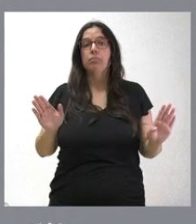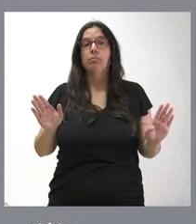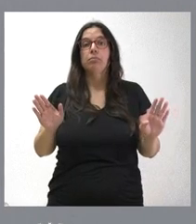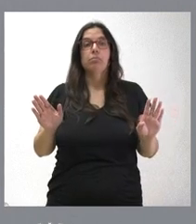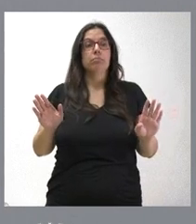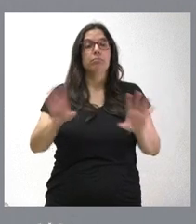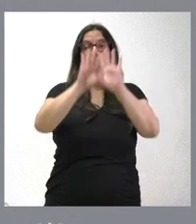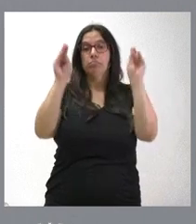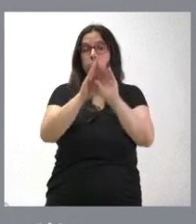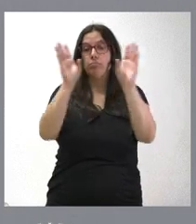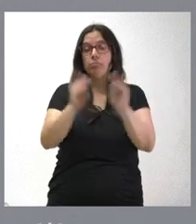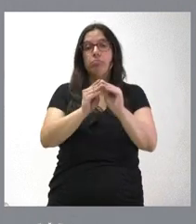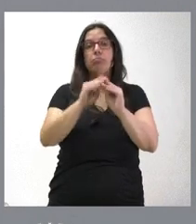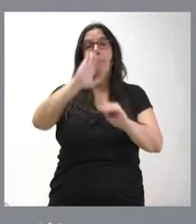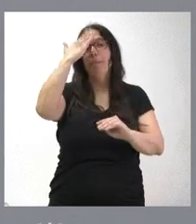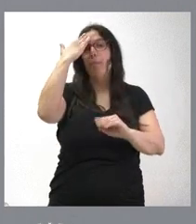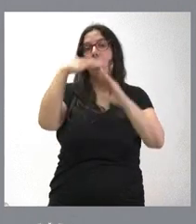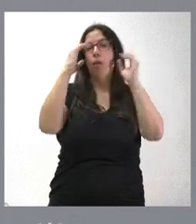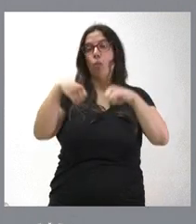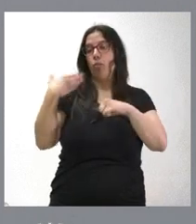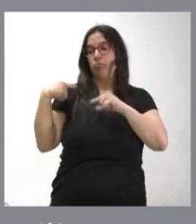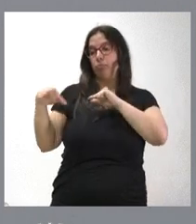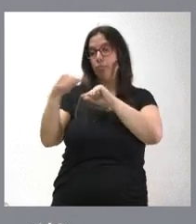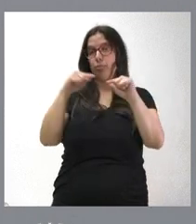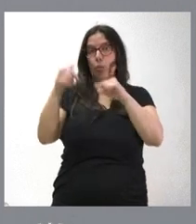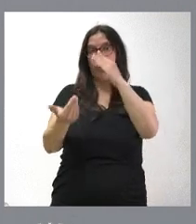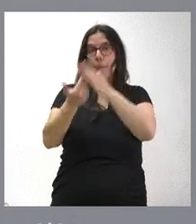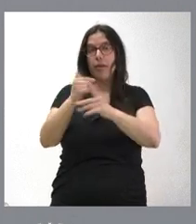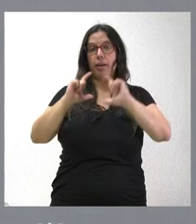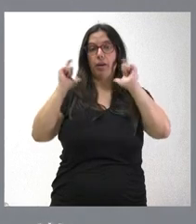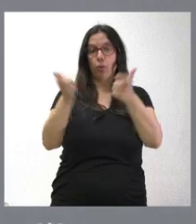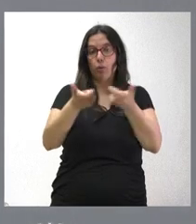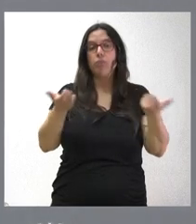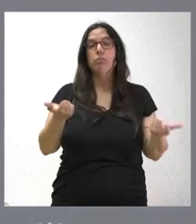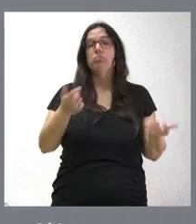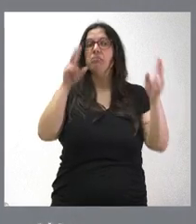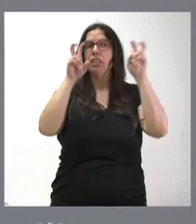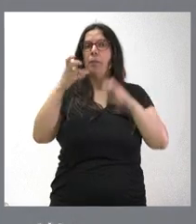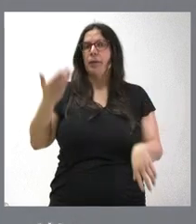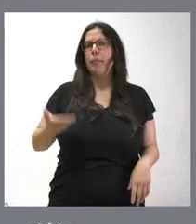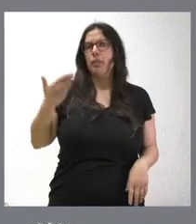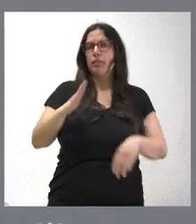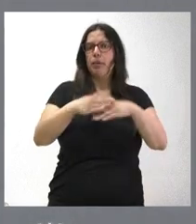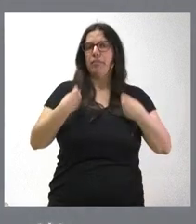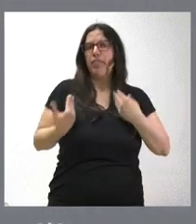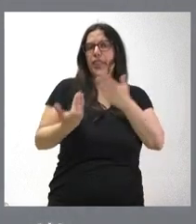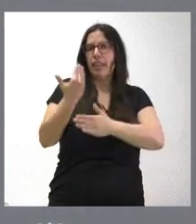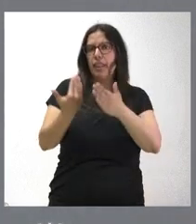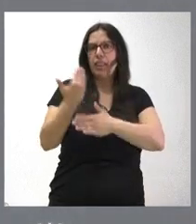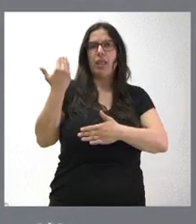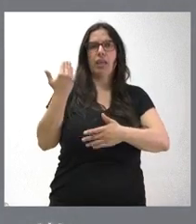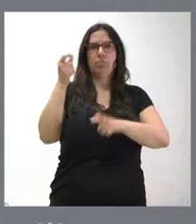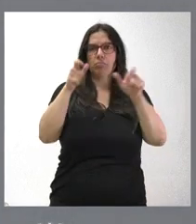estos son los principales asuntos que hemos tratado en la mañana de hoy. Han visto que son asuntos muy relevantes para la vida diaria de muchísimos